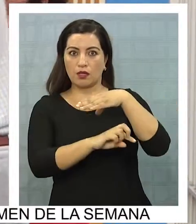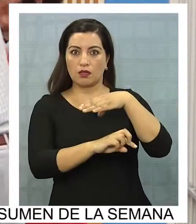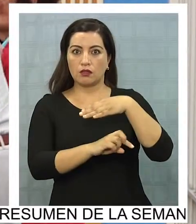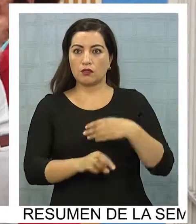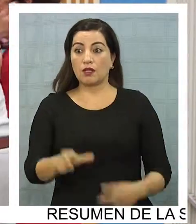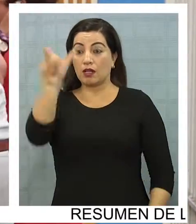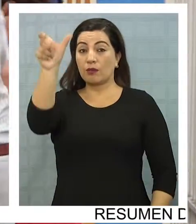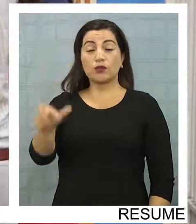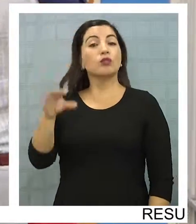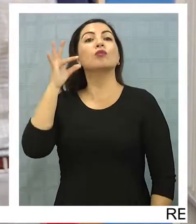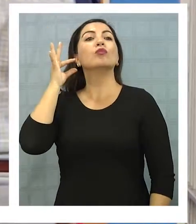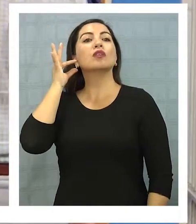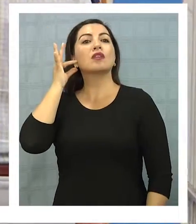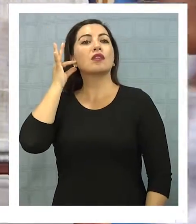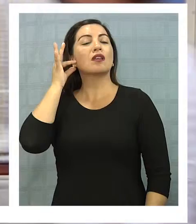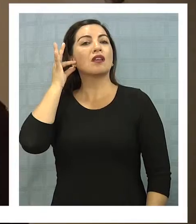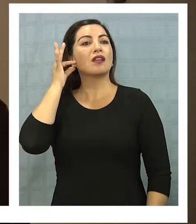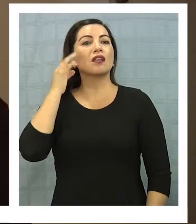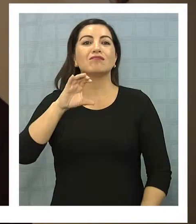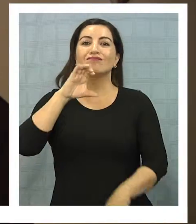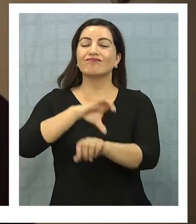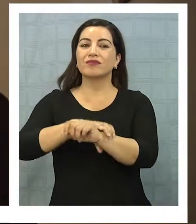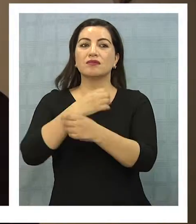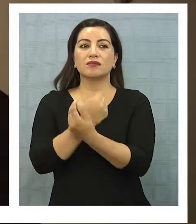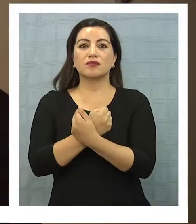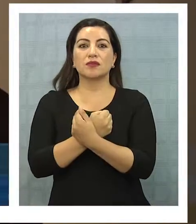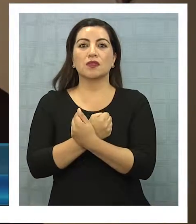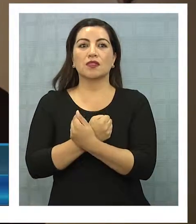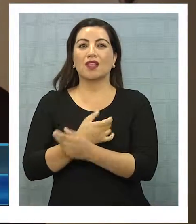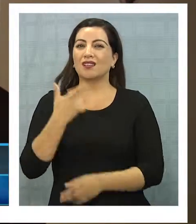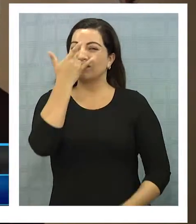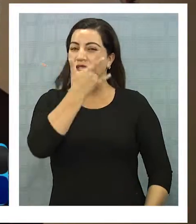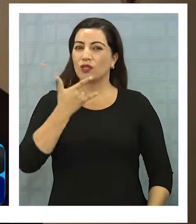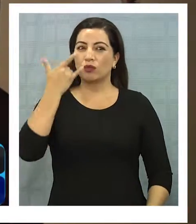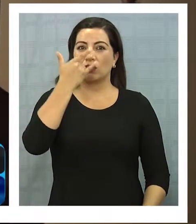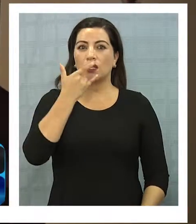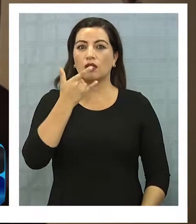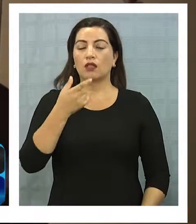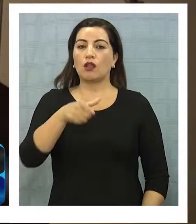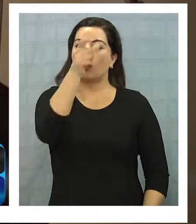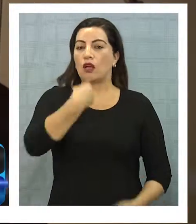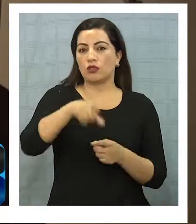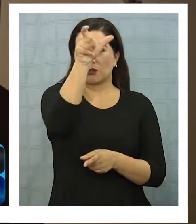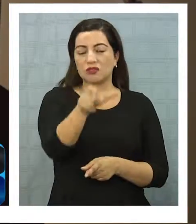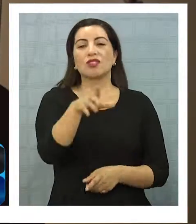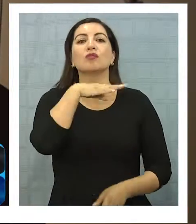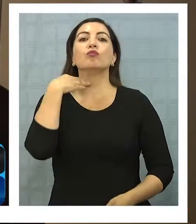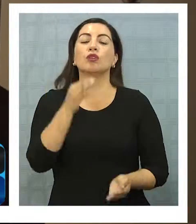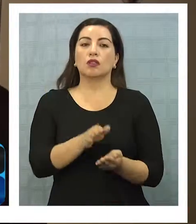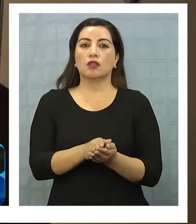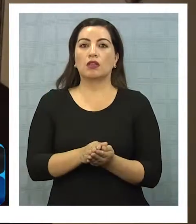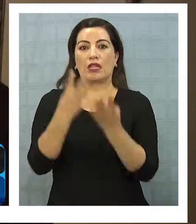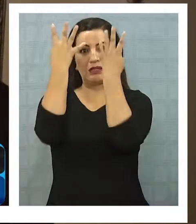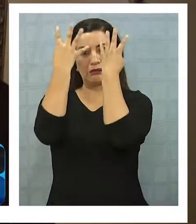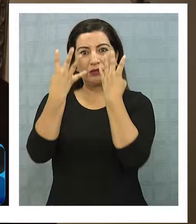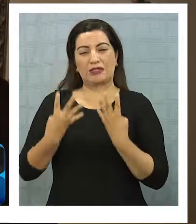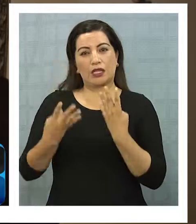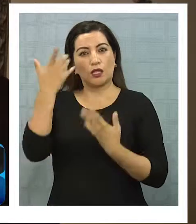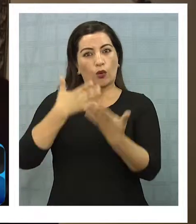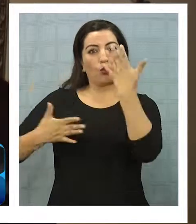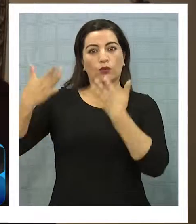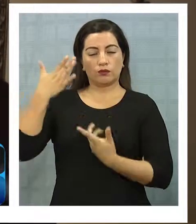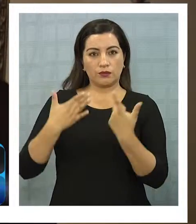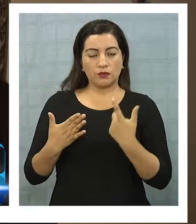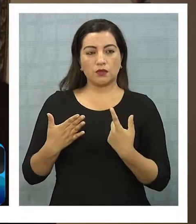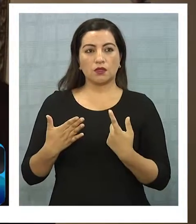formalizada el día de hoy por el delito de manejo en estado de obridad con resultado de muerte. Quedó formalizada en prisión preventiva